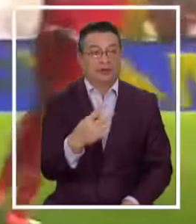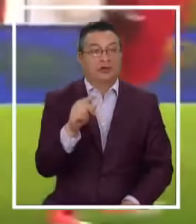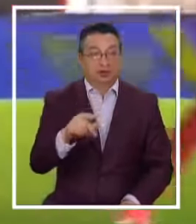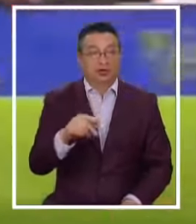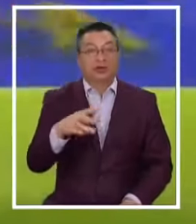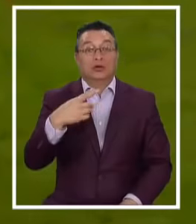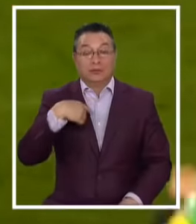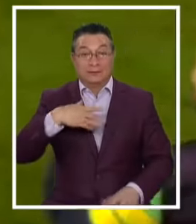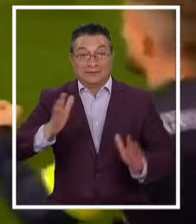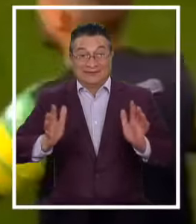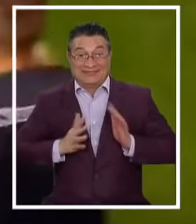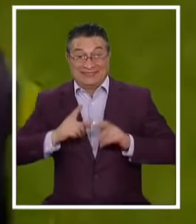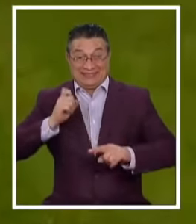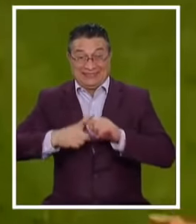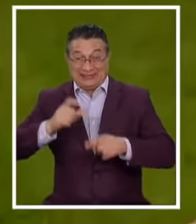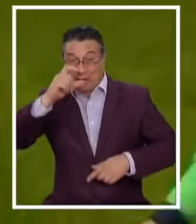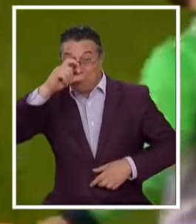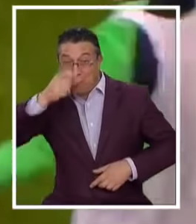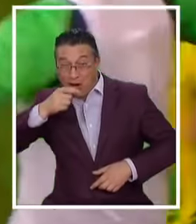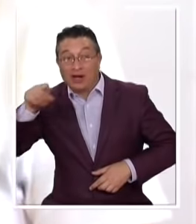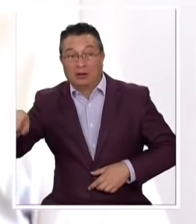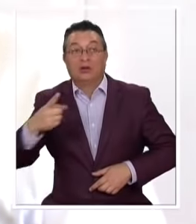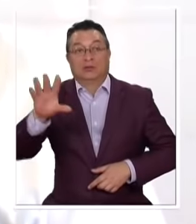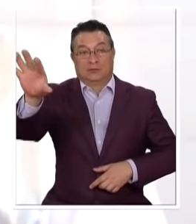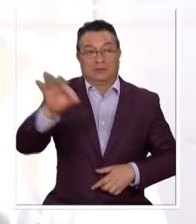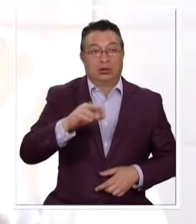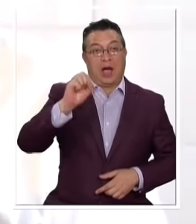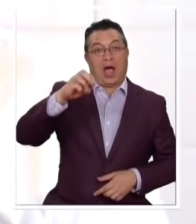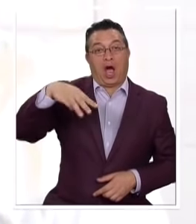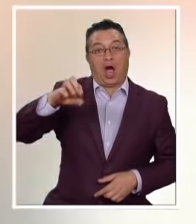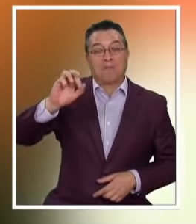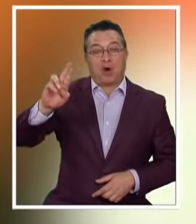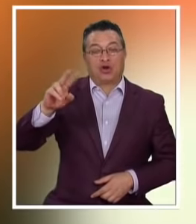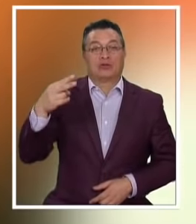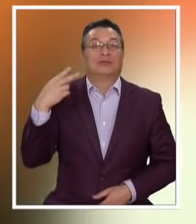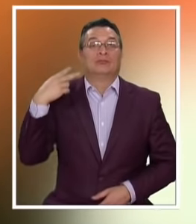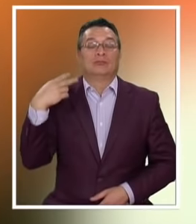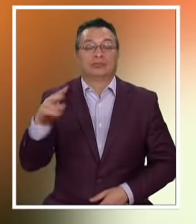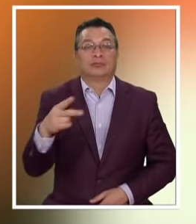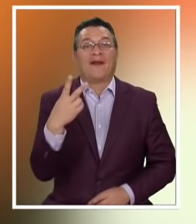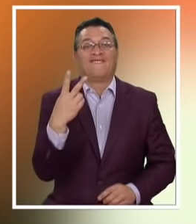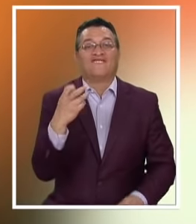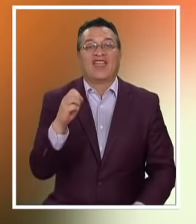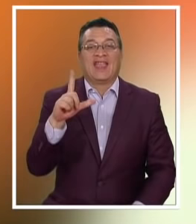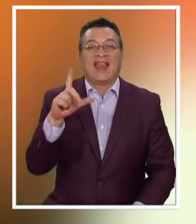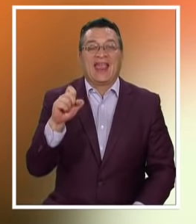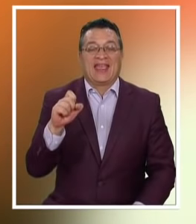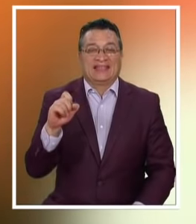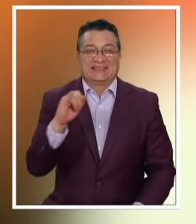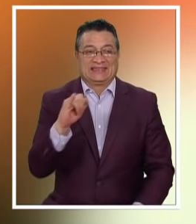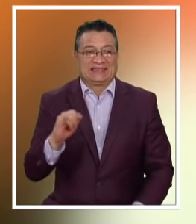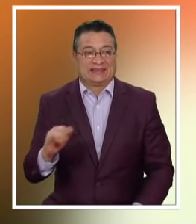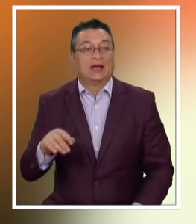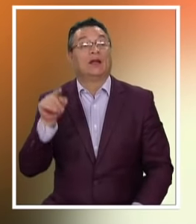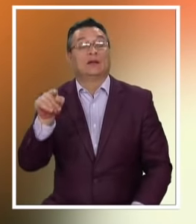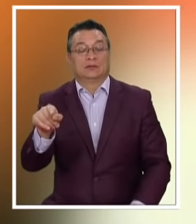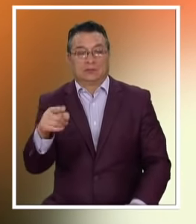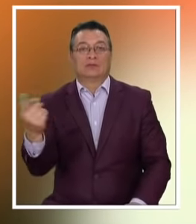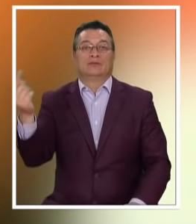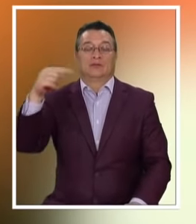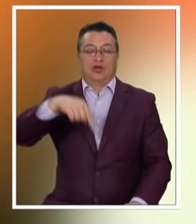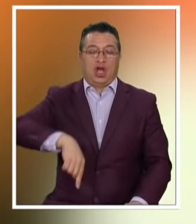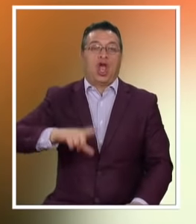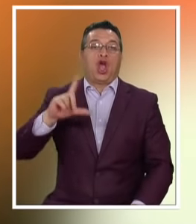Morón Concretó La llegada Del defensa Emiliano Amor Proveniente de Vélez Estoy muy contento Por llegar a Colo-Colo